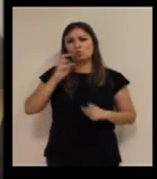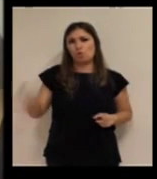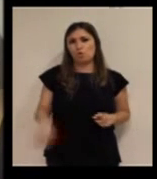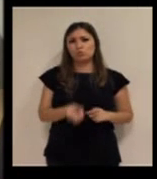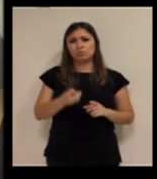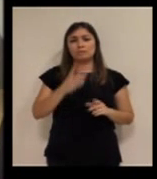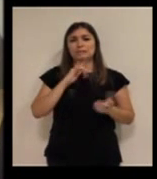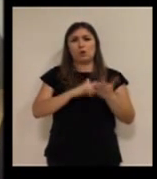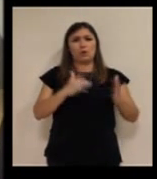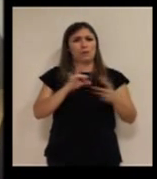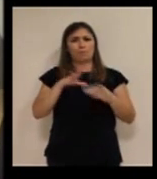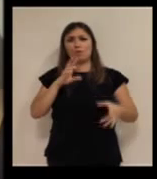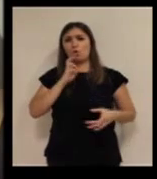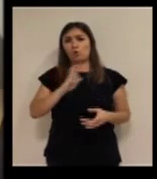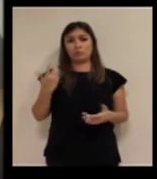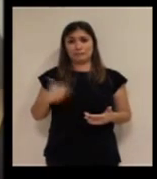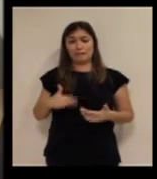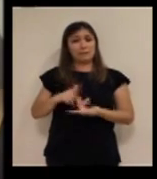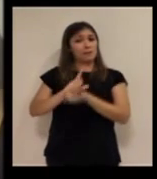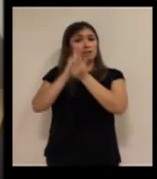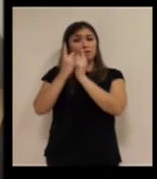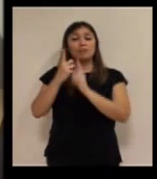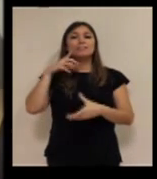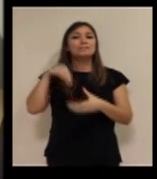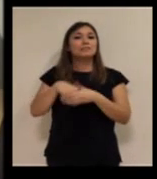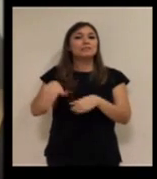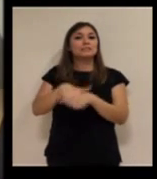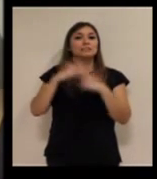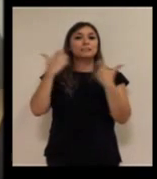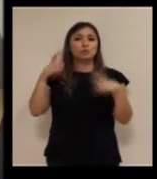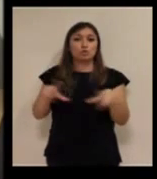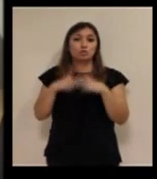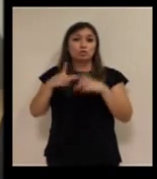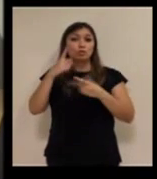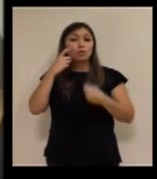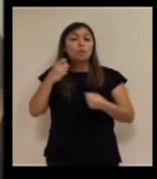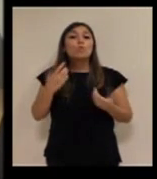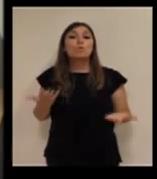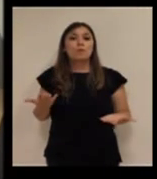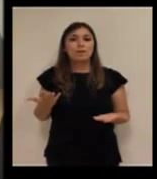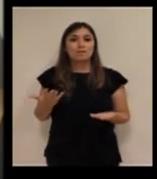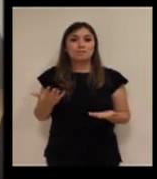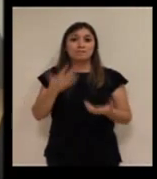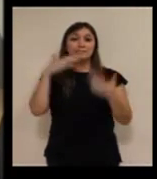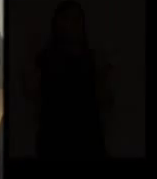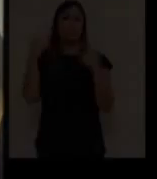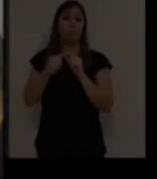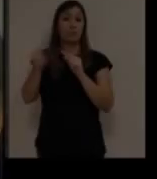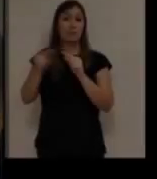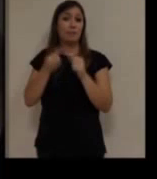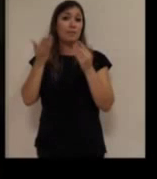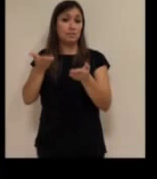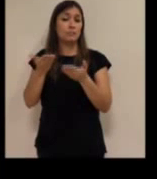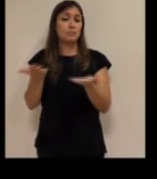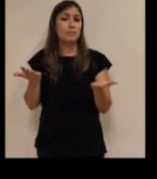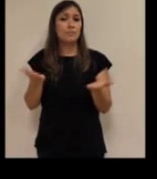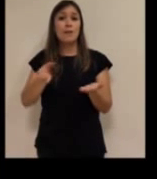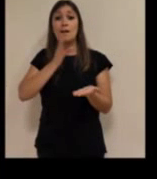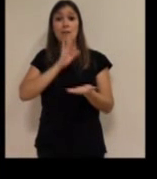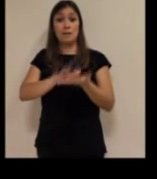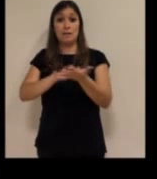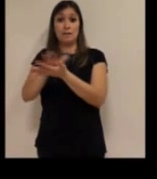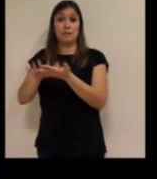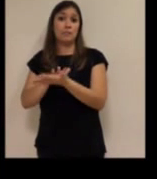ajenos a la tecnología que están ocurriendo ya dentro de lo que es el sector de teleasistencia. Estabais